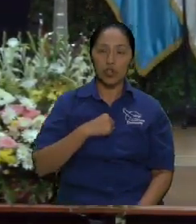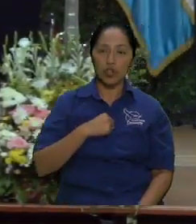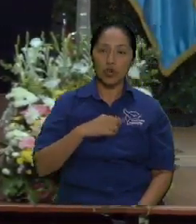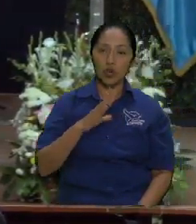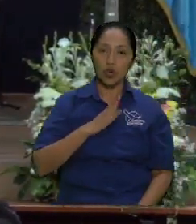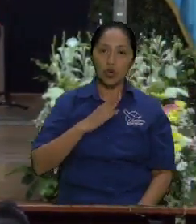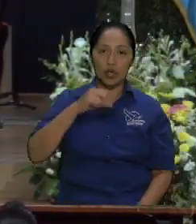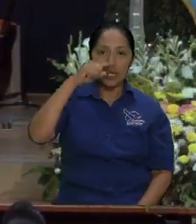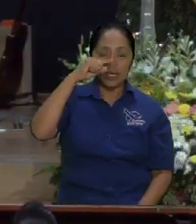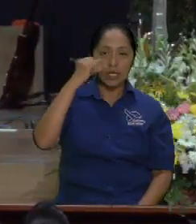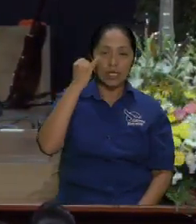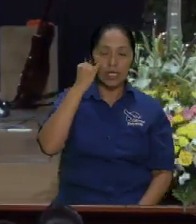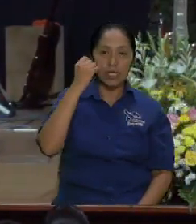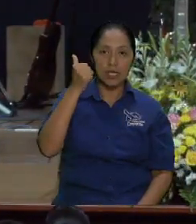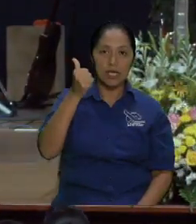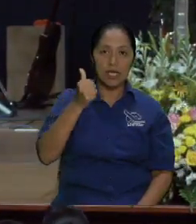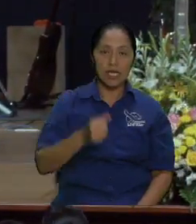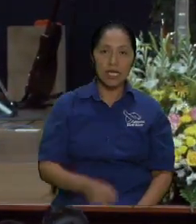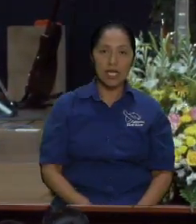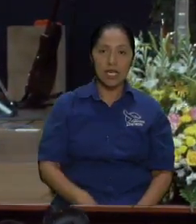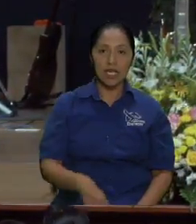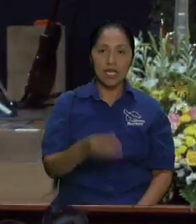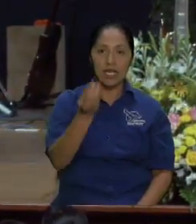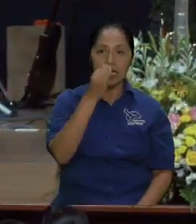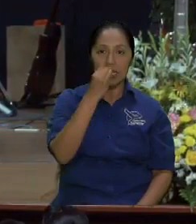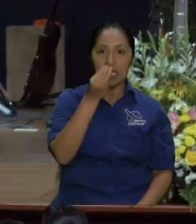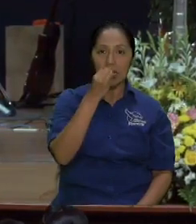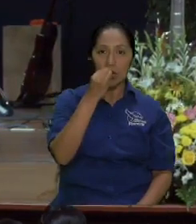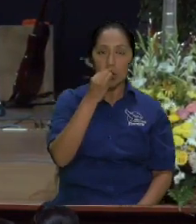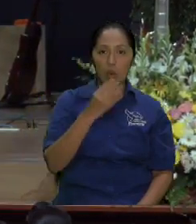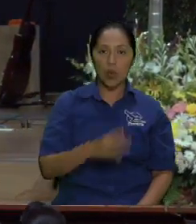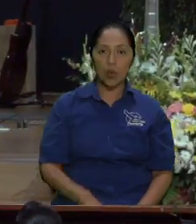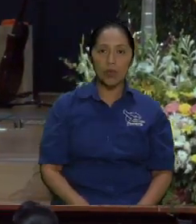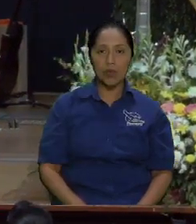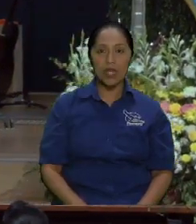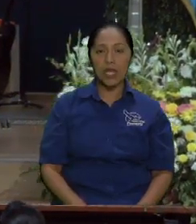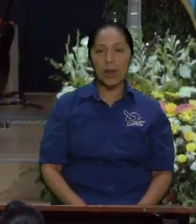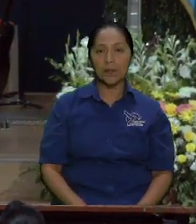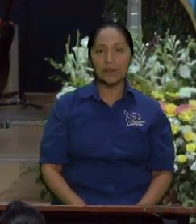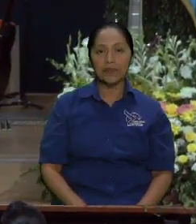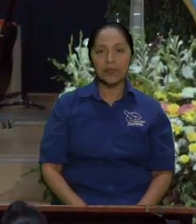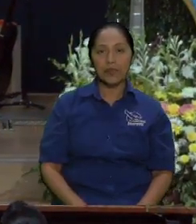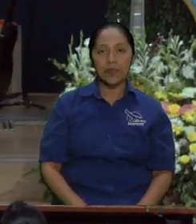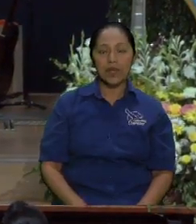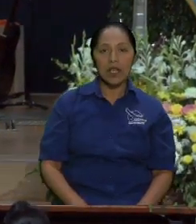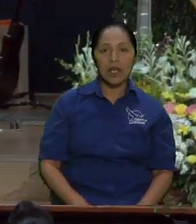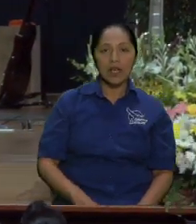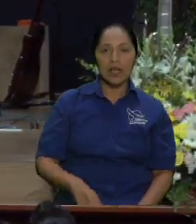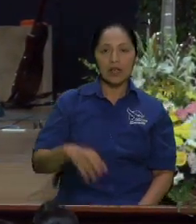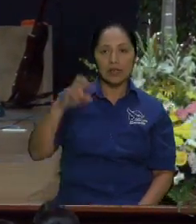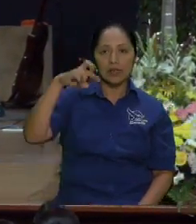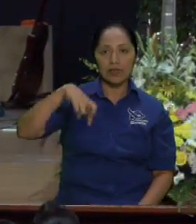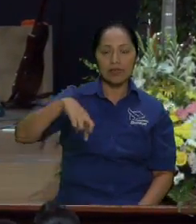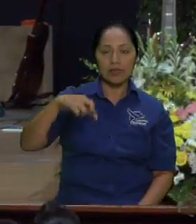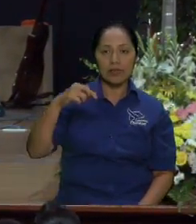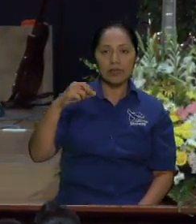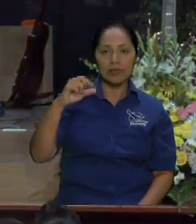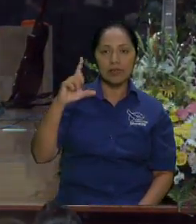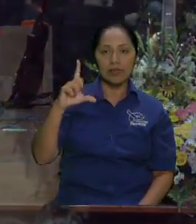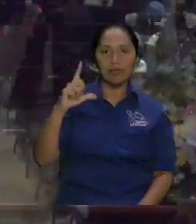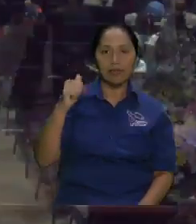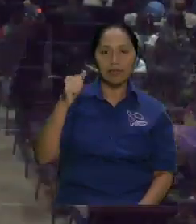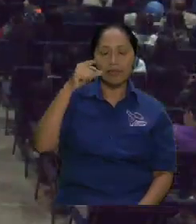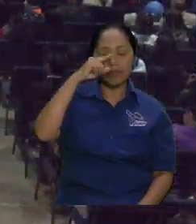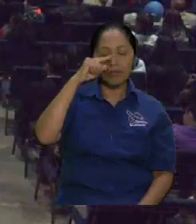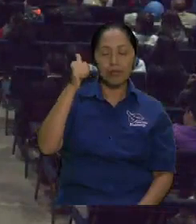comía plátanos en la noche hermano todos sabíamos que íbamos a despertar con un grito como a la una de la mañana porque a ellos les dan